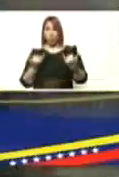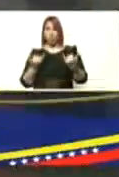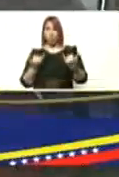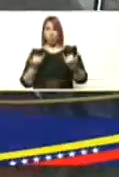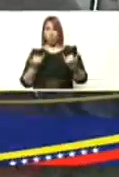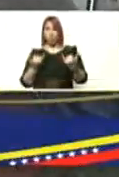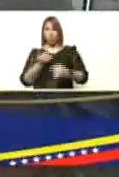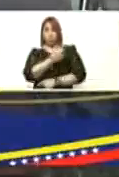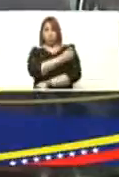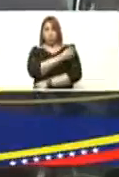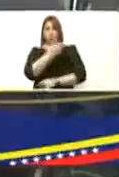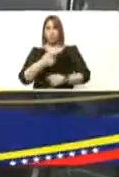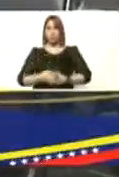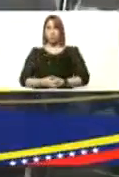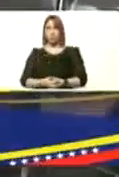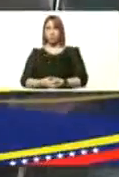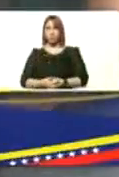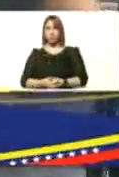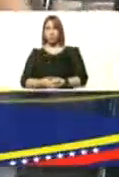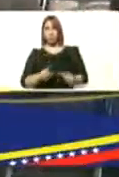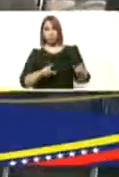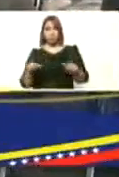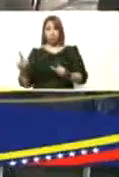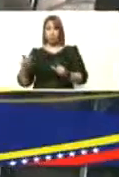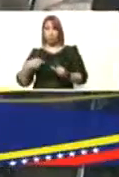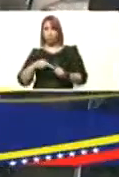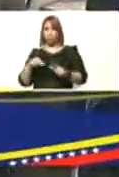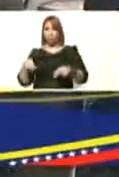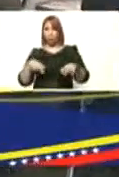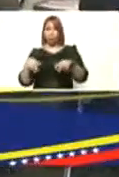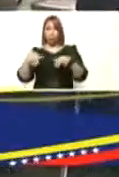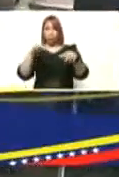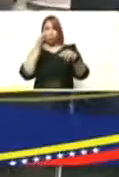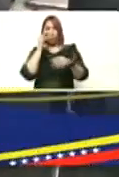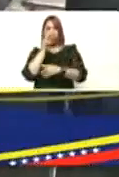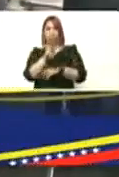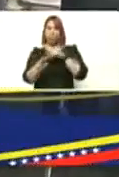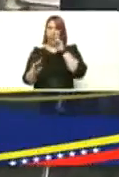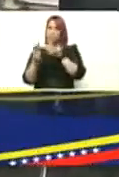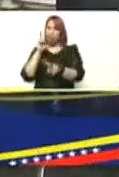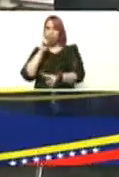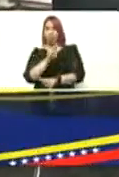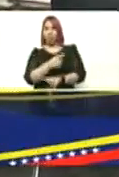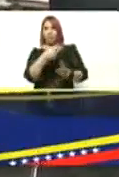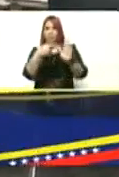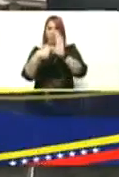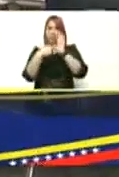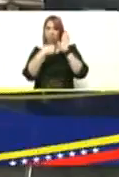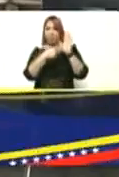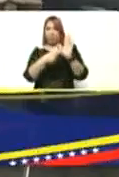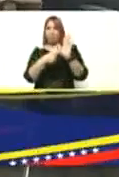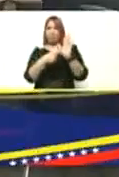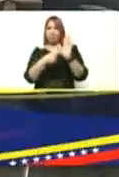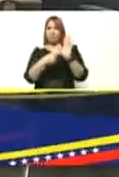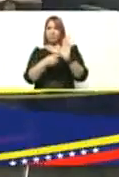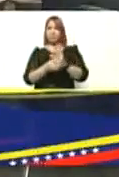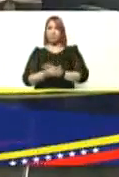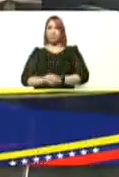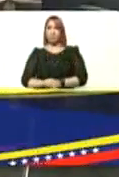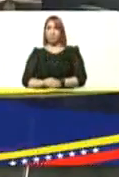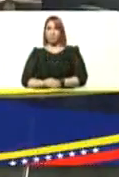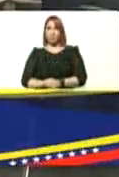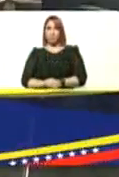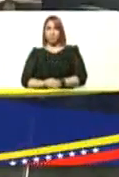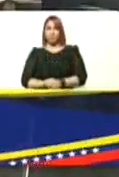la vacuna el pinchazo de una vez caminamos nosotros hacia allá precisamente para irle mostrando mi presidente aquí lo